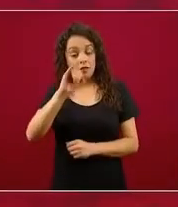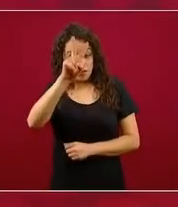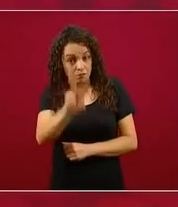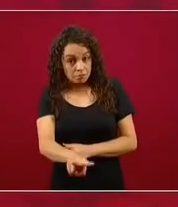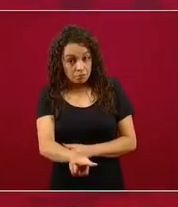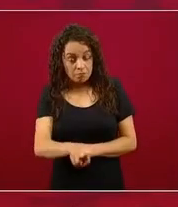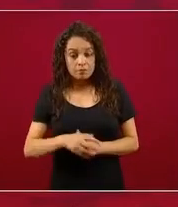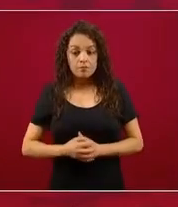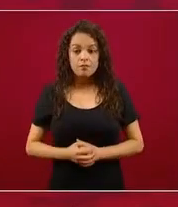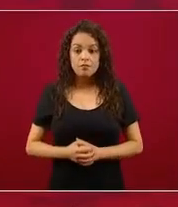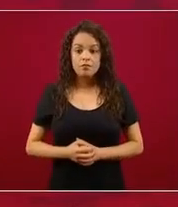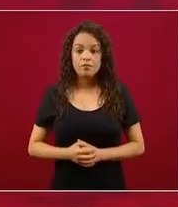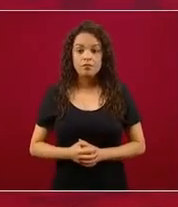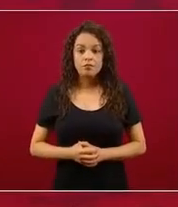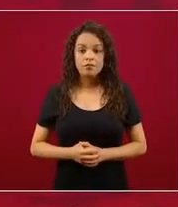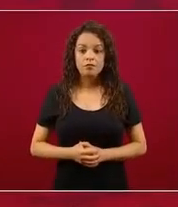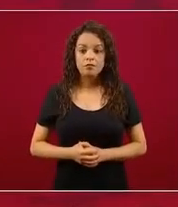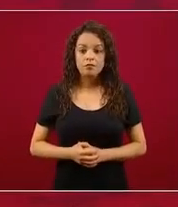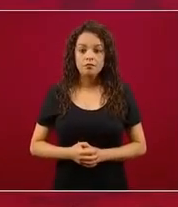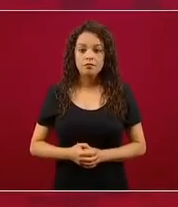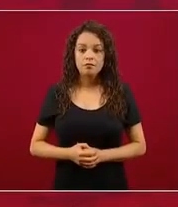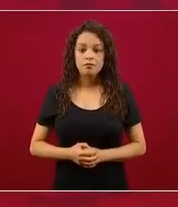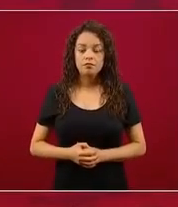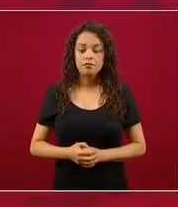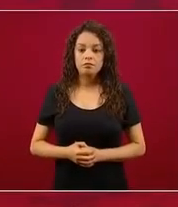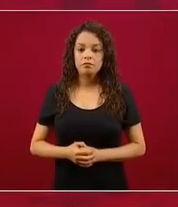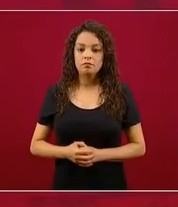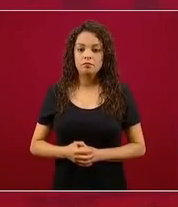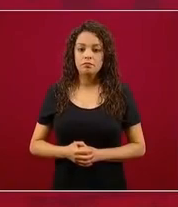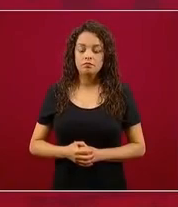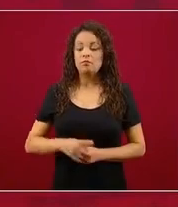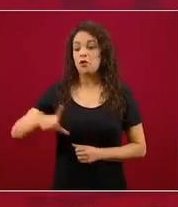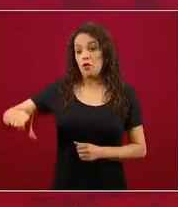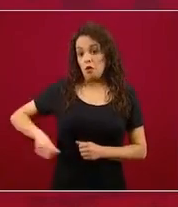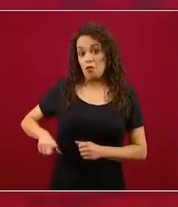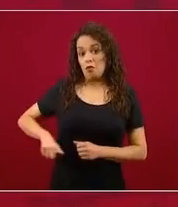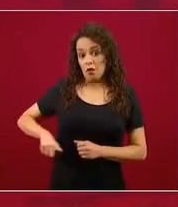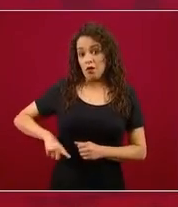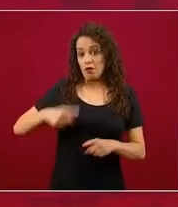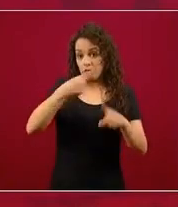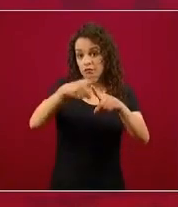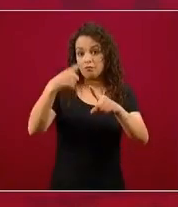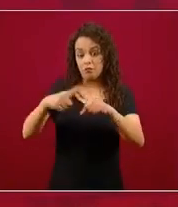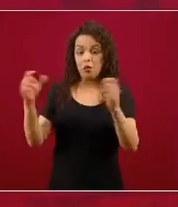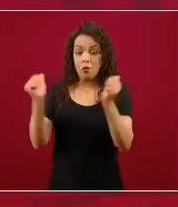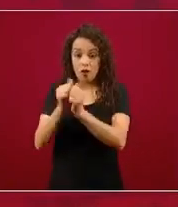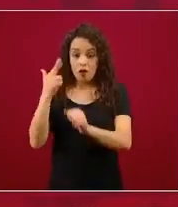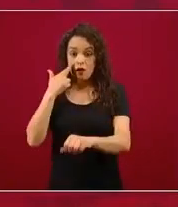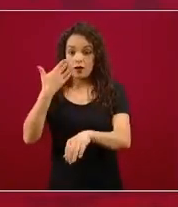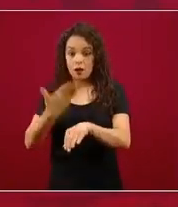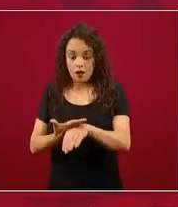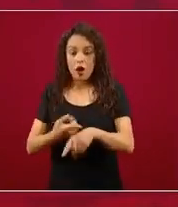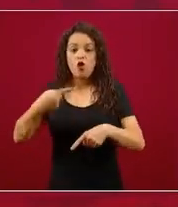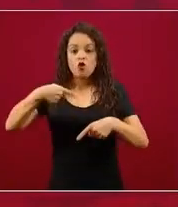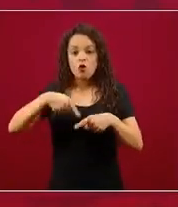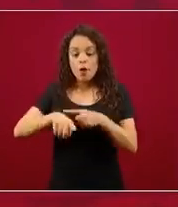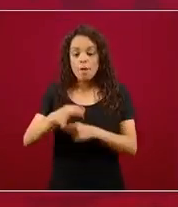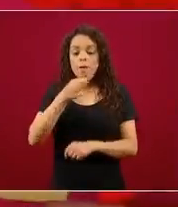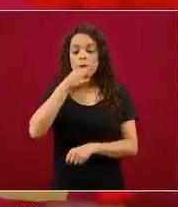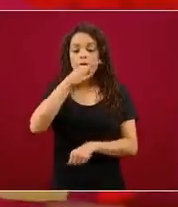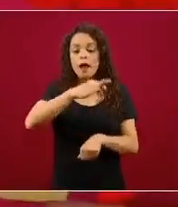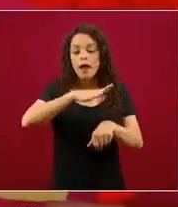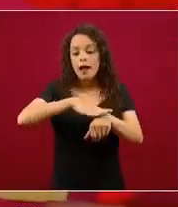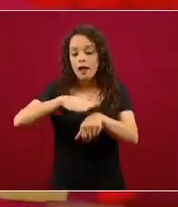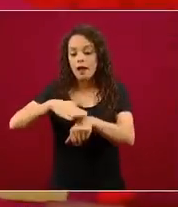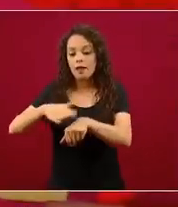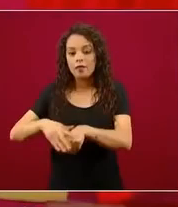Efectivamente, varios de los gobiernos, yo creo que todos con enorme responsabilidad, empiezan a anticiparle a su población lo que va a ocurrir,